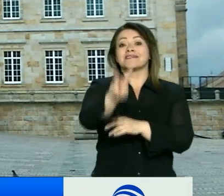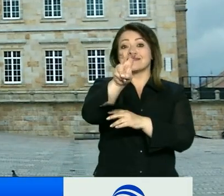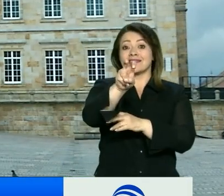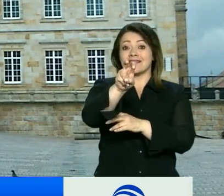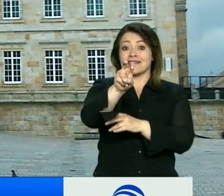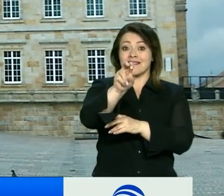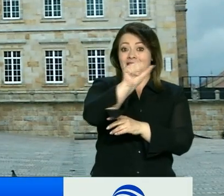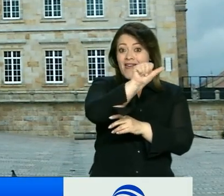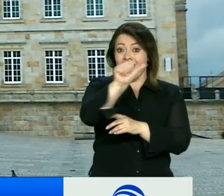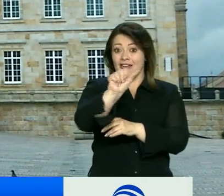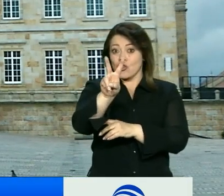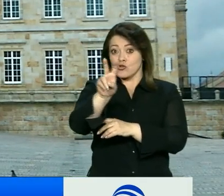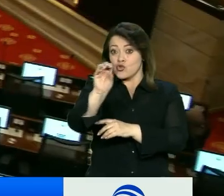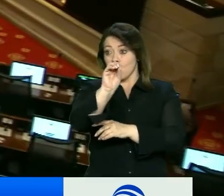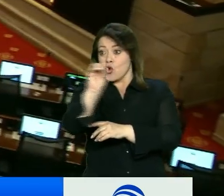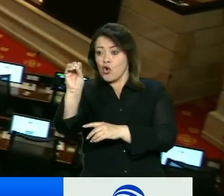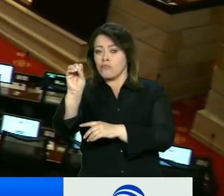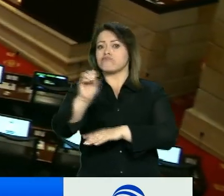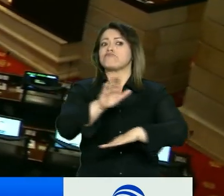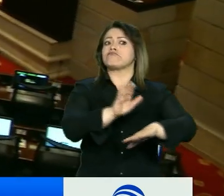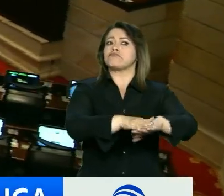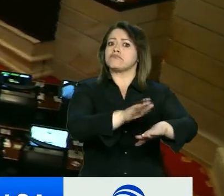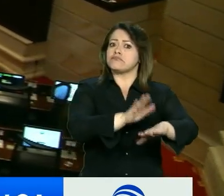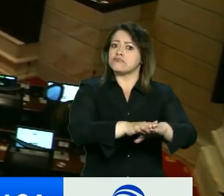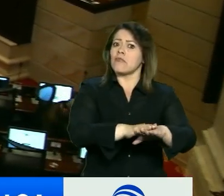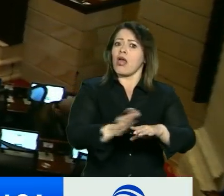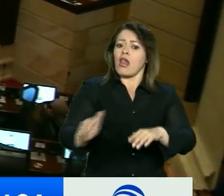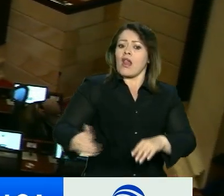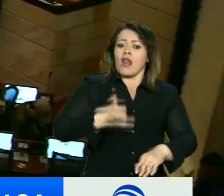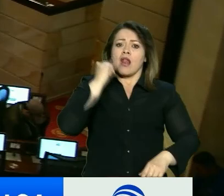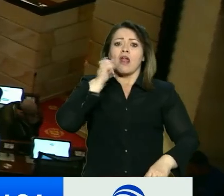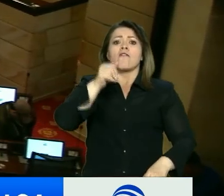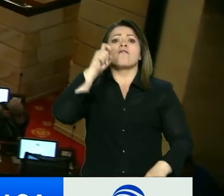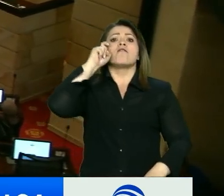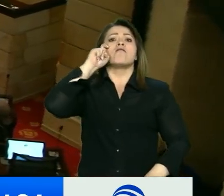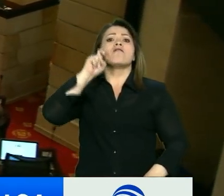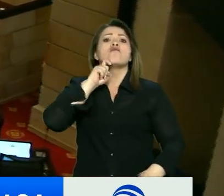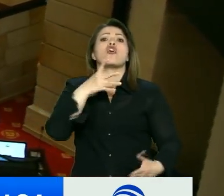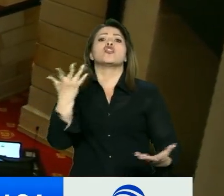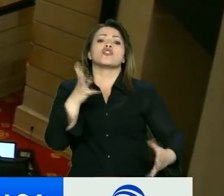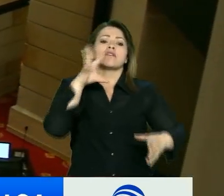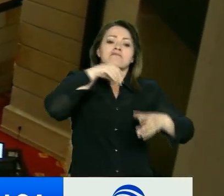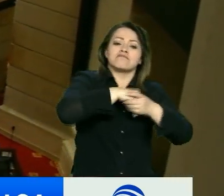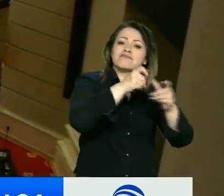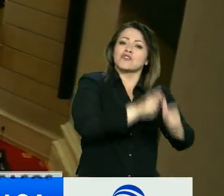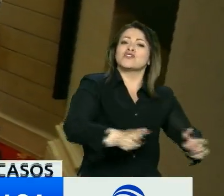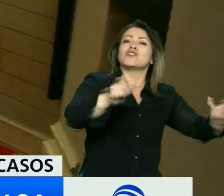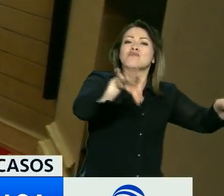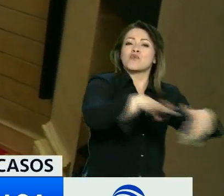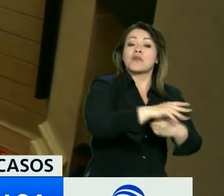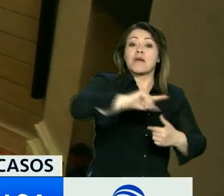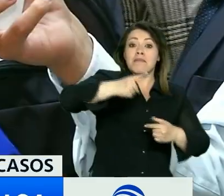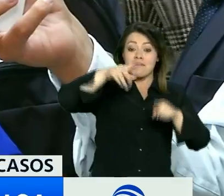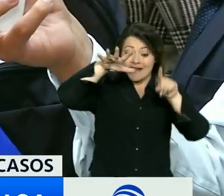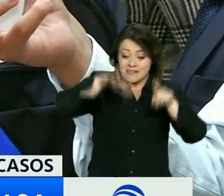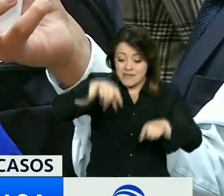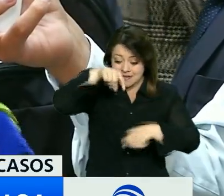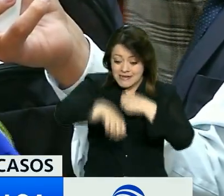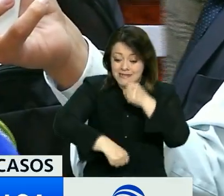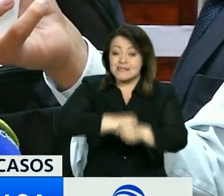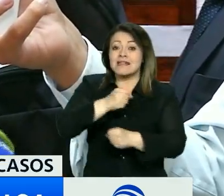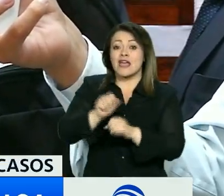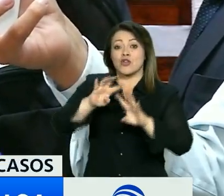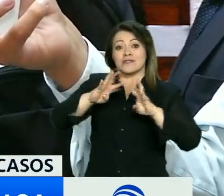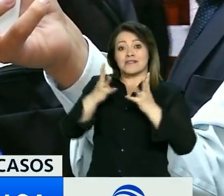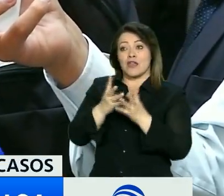y dos hombres denunciaron ser víctimas de violencia sexual en el Congreso de la República. Durante el primer semestre del año, la senadora María José